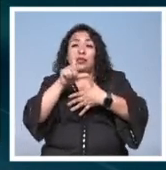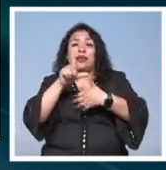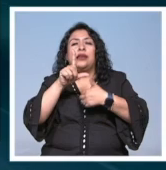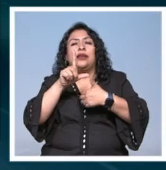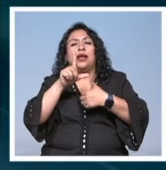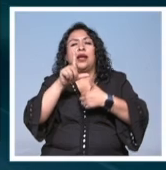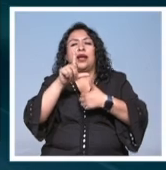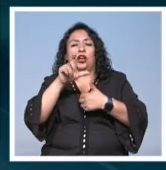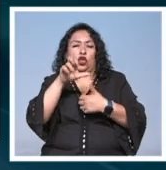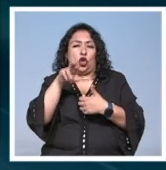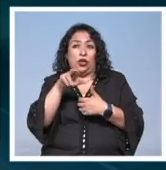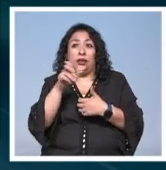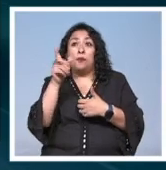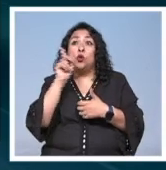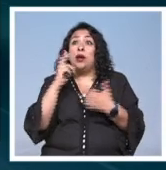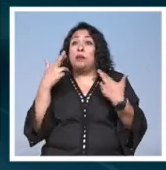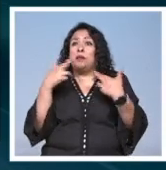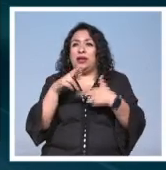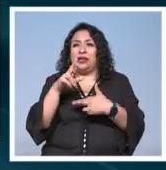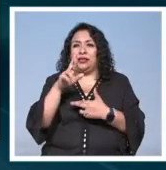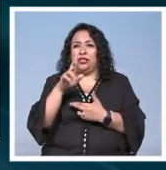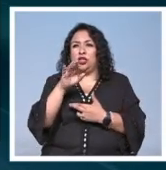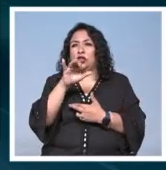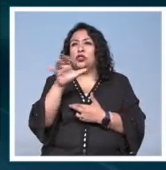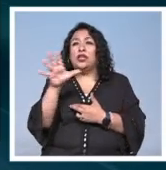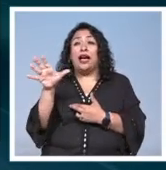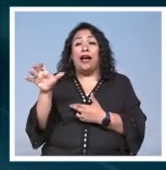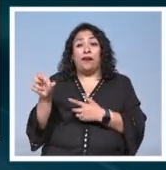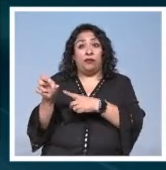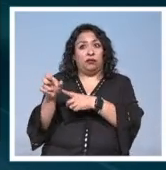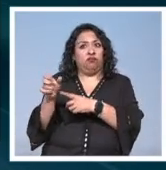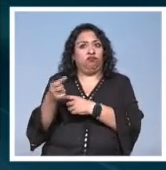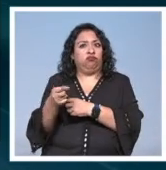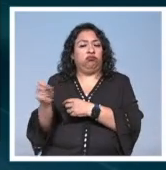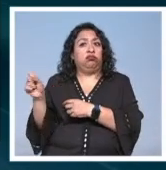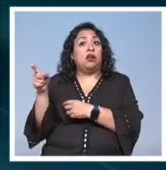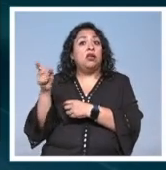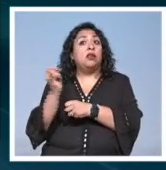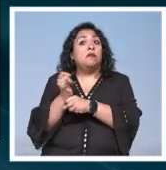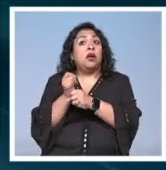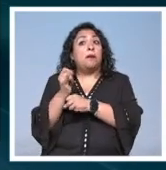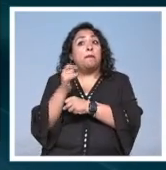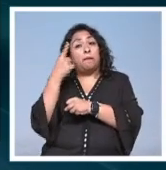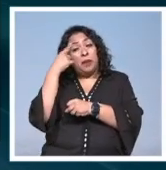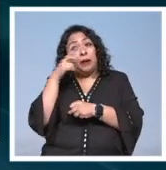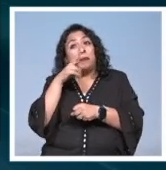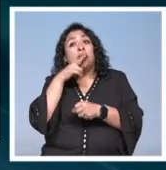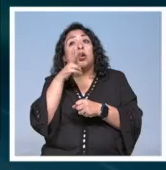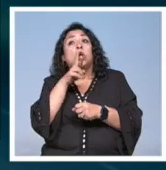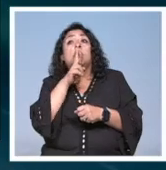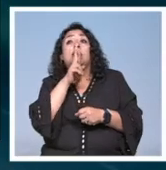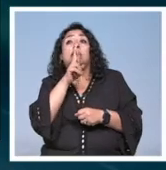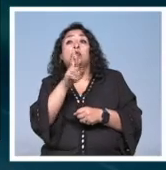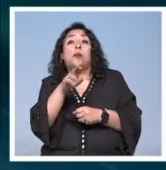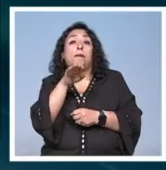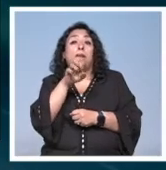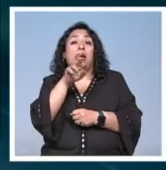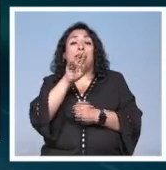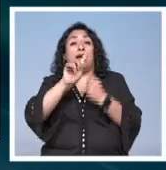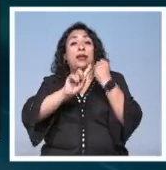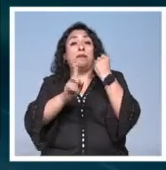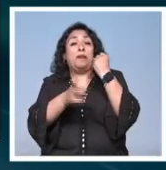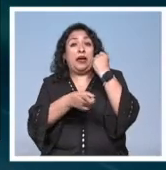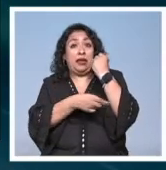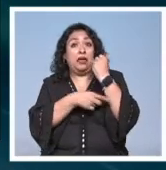del Norte. La profesora Roseleque, de África, es destacada por su investigación para mejorar los resultados de la malaria en el embarazo